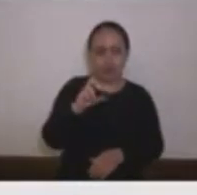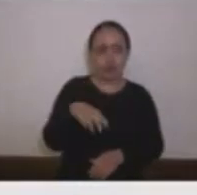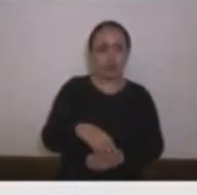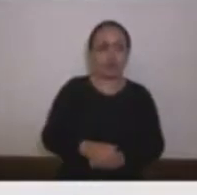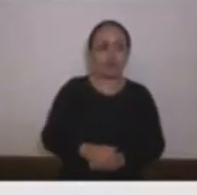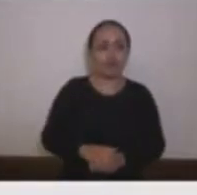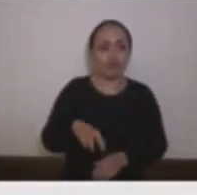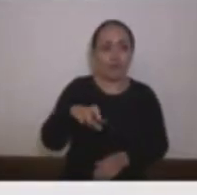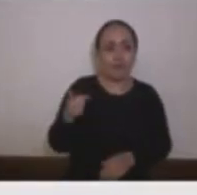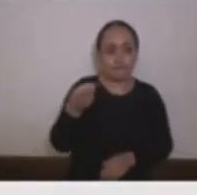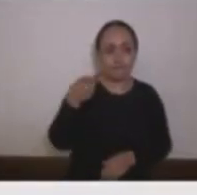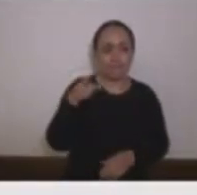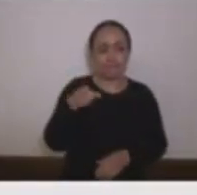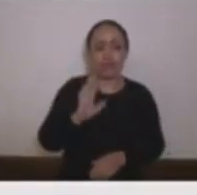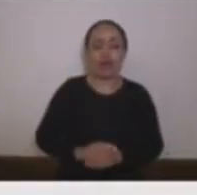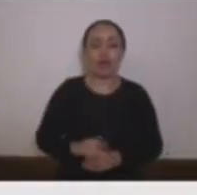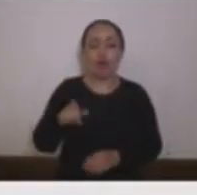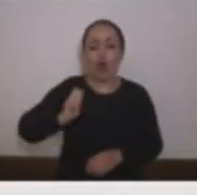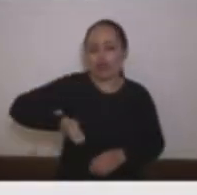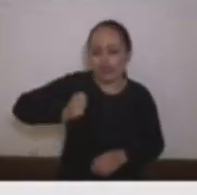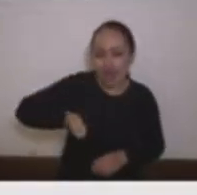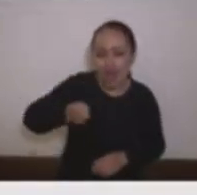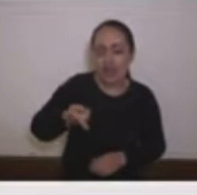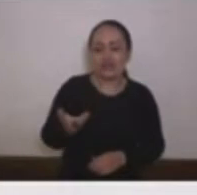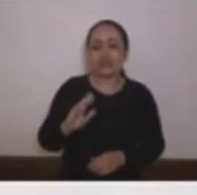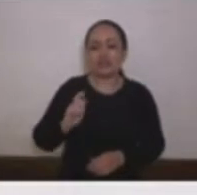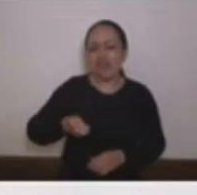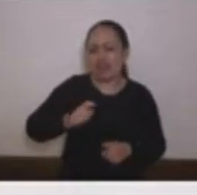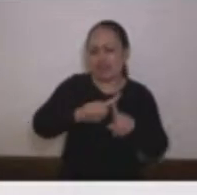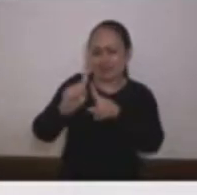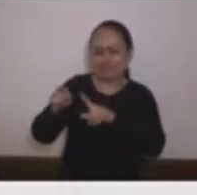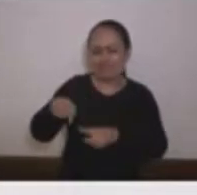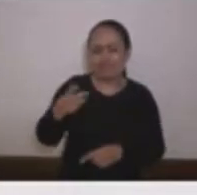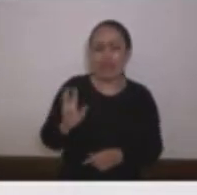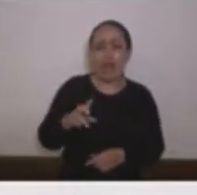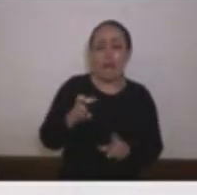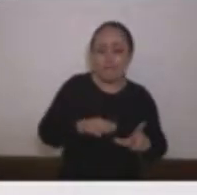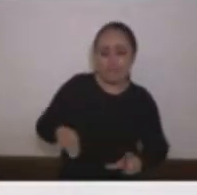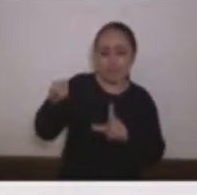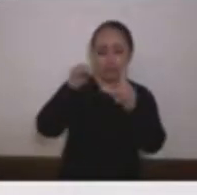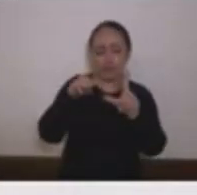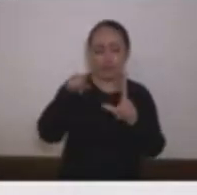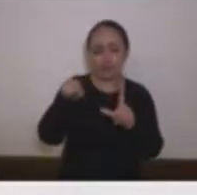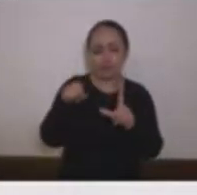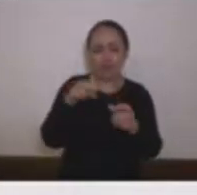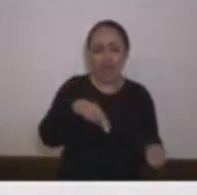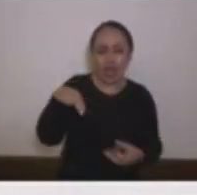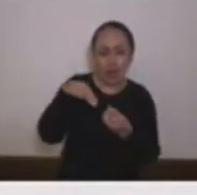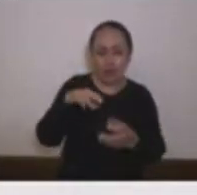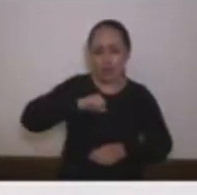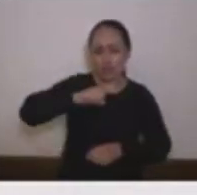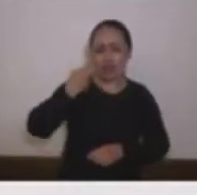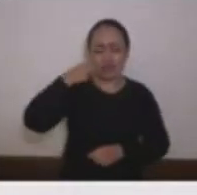de Medellín especialización en Derecho Civil Derecho Administrativo Derecho Disciplinario Contratación Estatal Magíster en Educación y Derechos